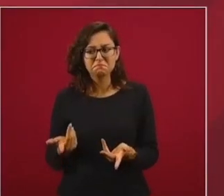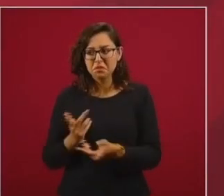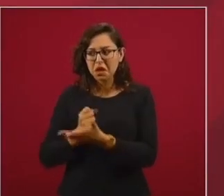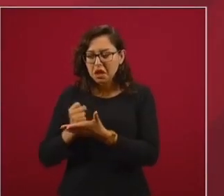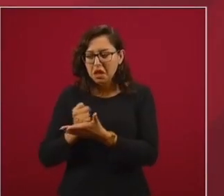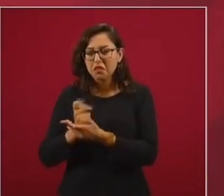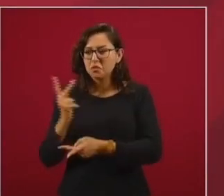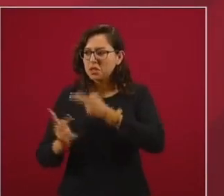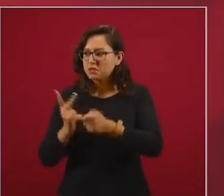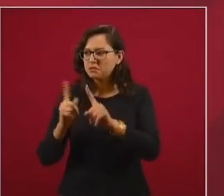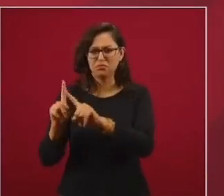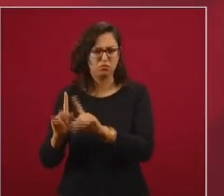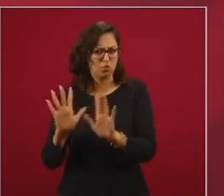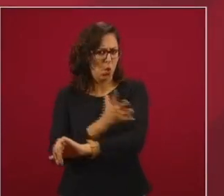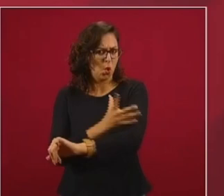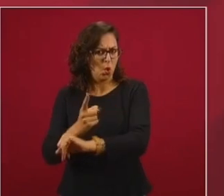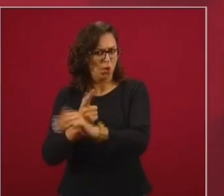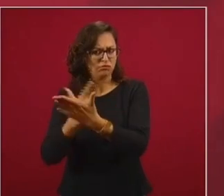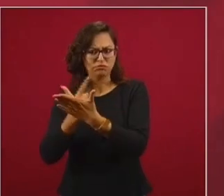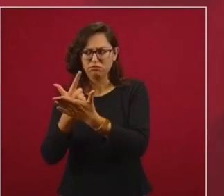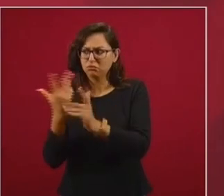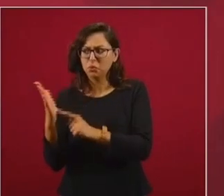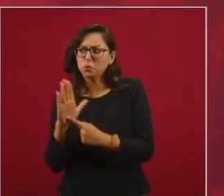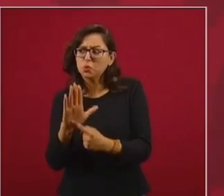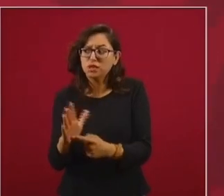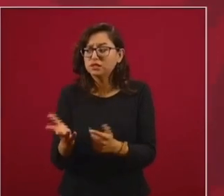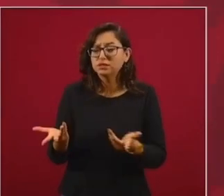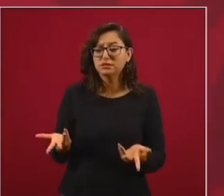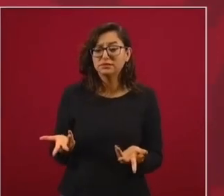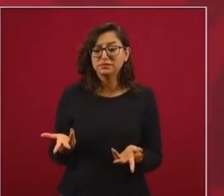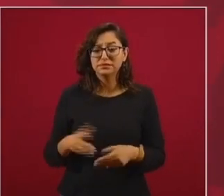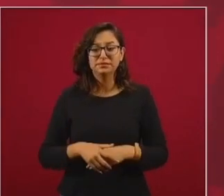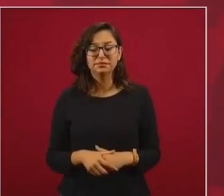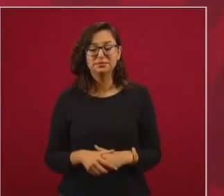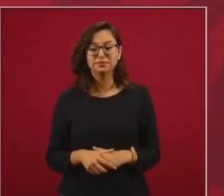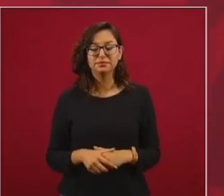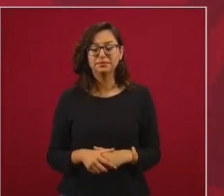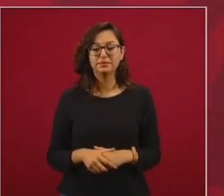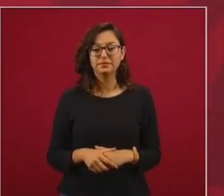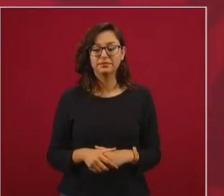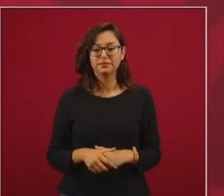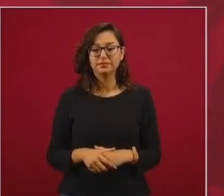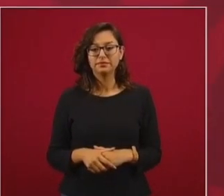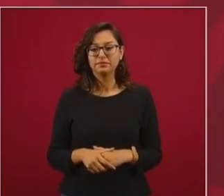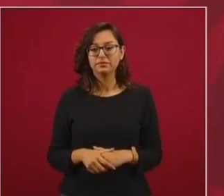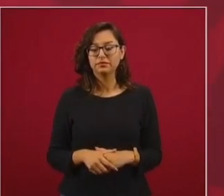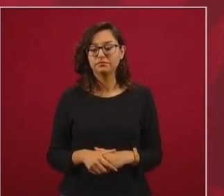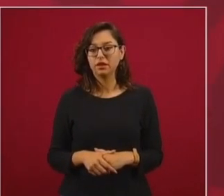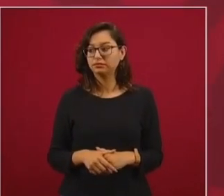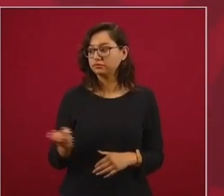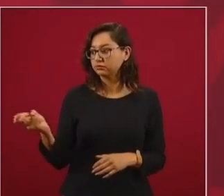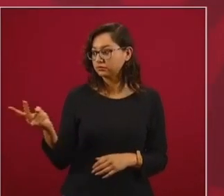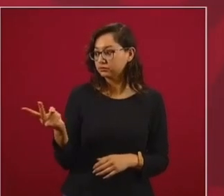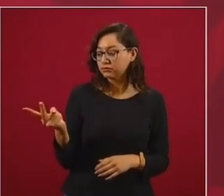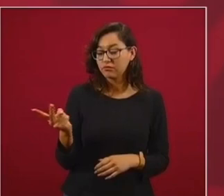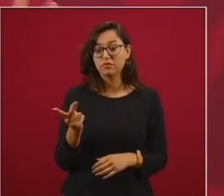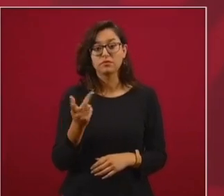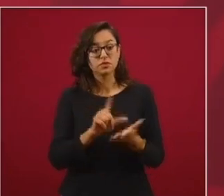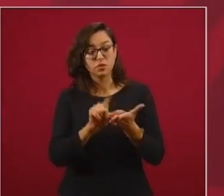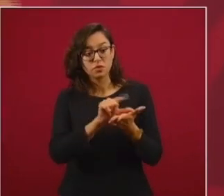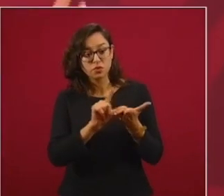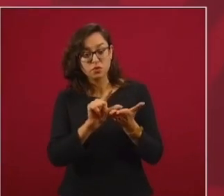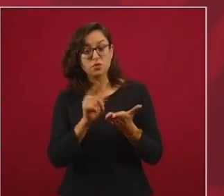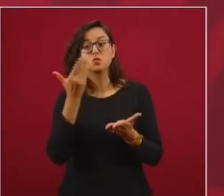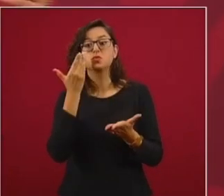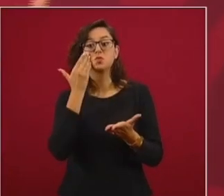tienen esta conferencia. Si le pagan a Twitter, a Facebook, para